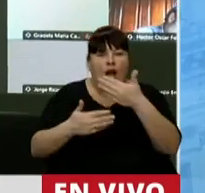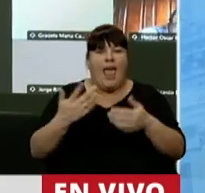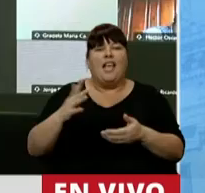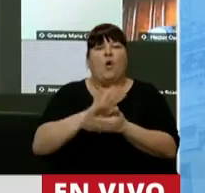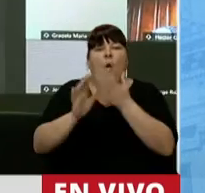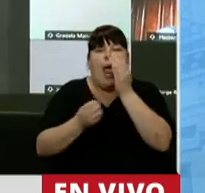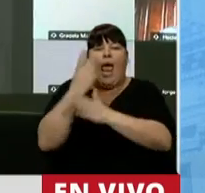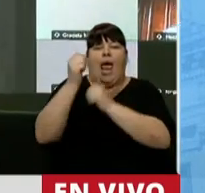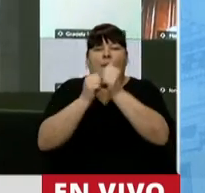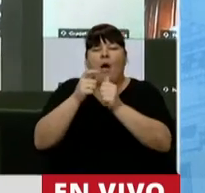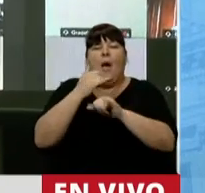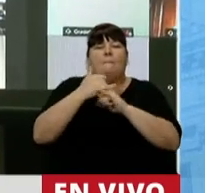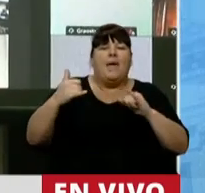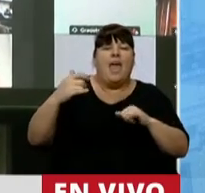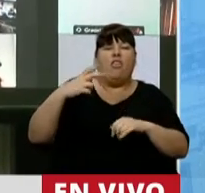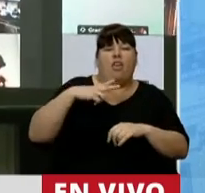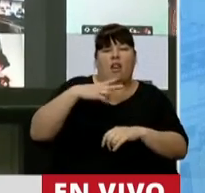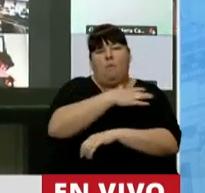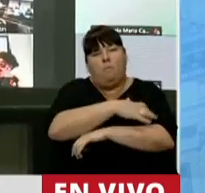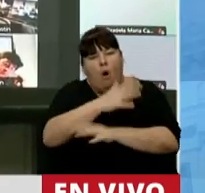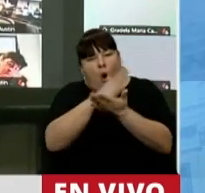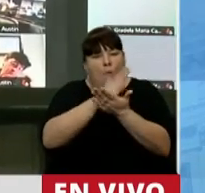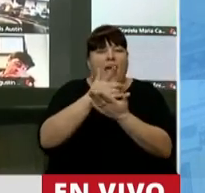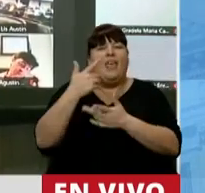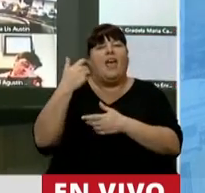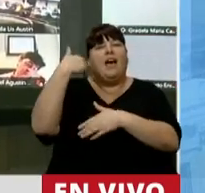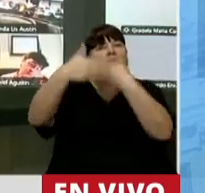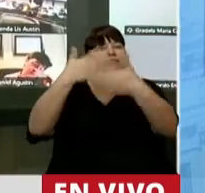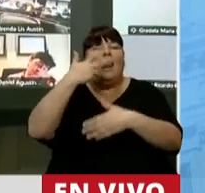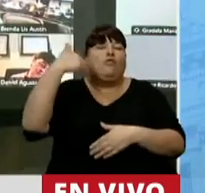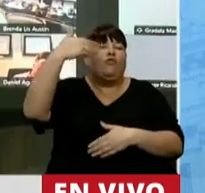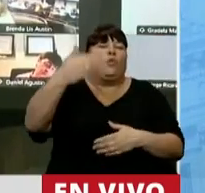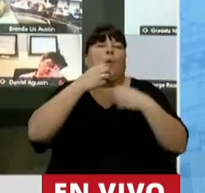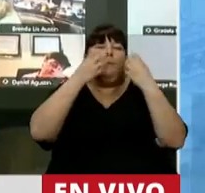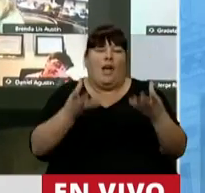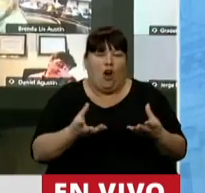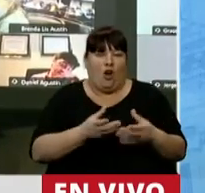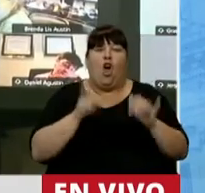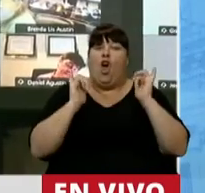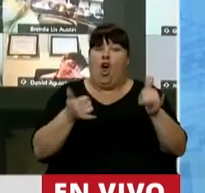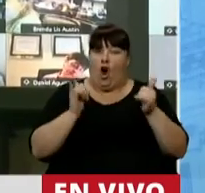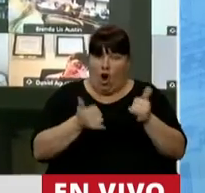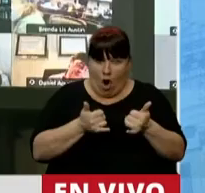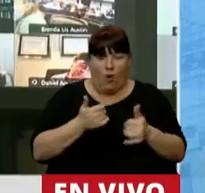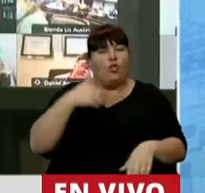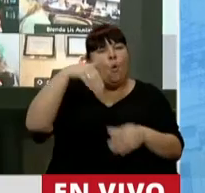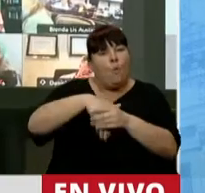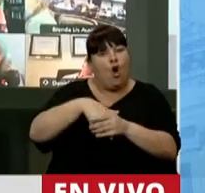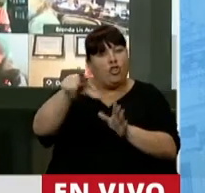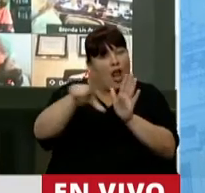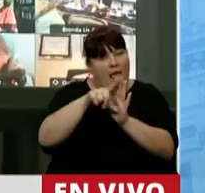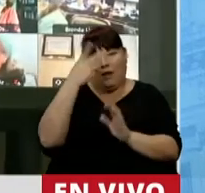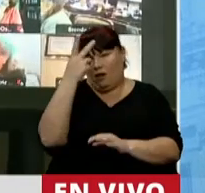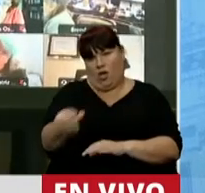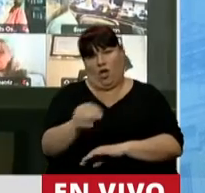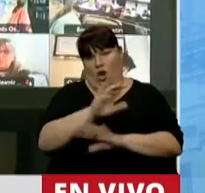emprendedores, de las clases medias, de los trabajadores y de los que aspiran a hacerlo, de los jóvenes, voto en contra de